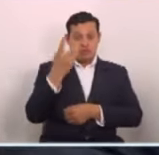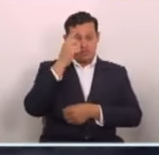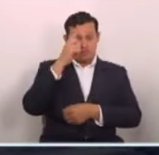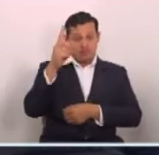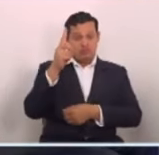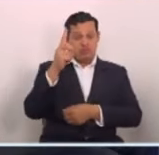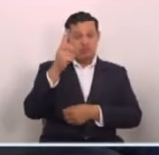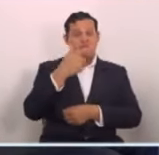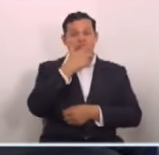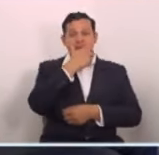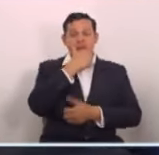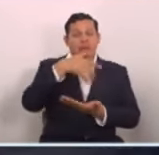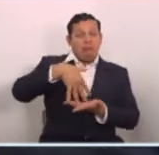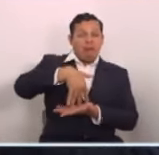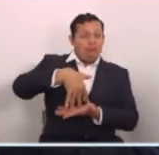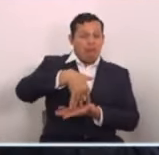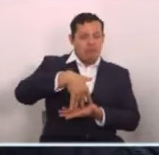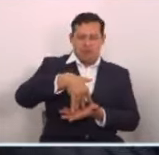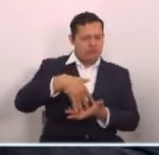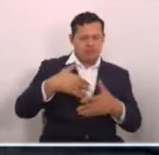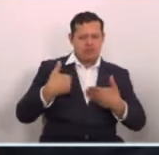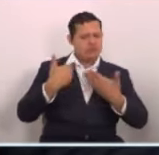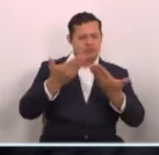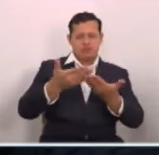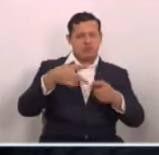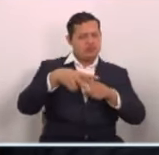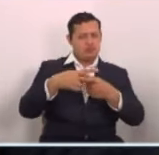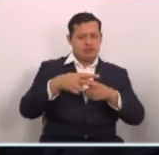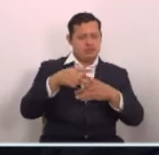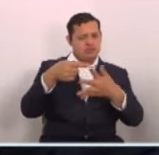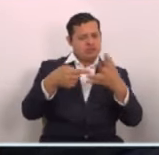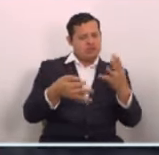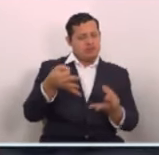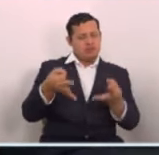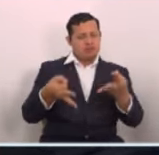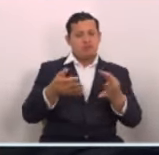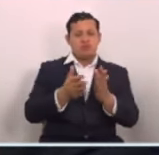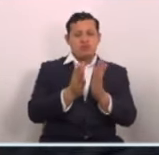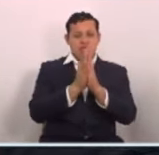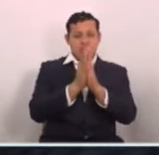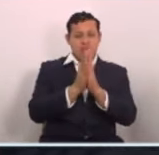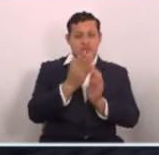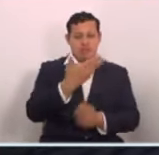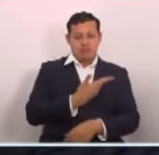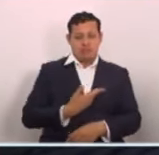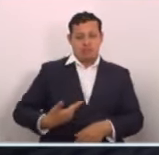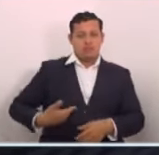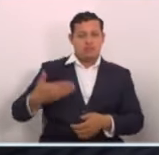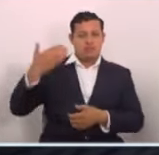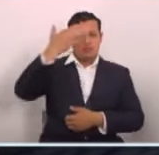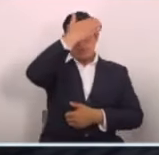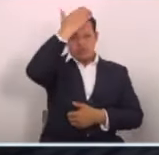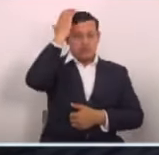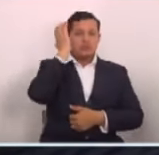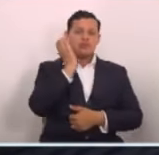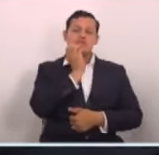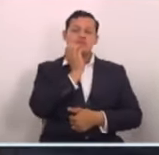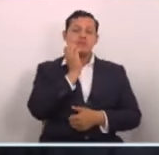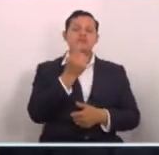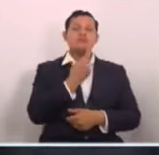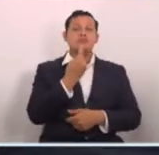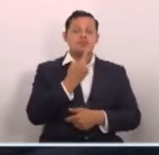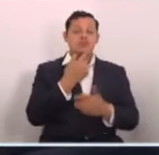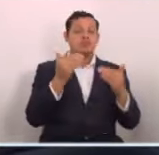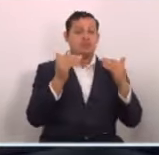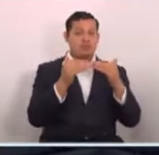vacilar, daremos esta herramienta jurídica solicitada por nuestro presidente Nayib Bukele, quien